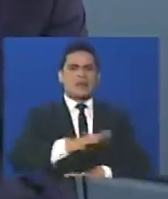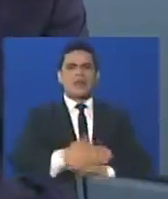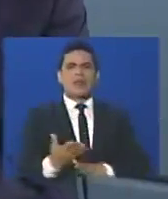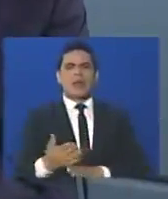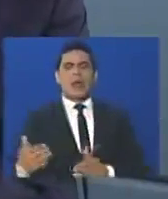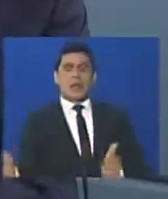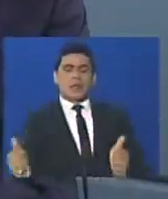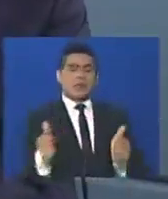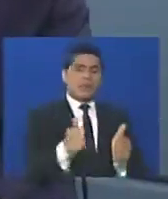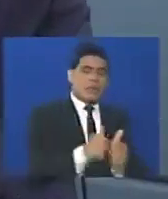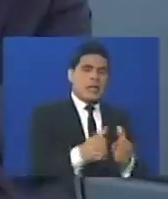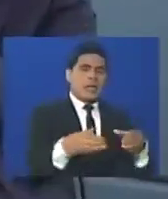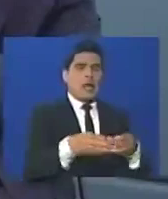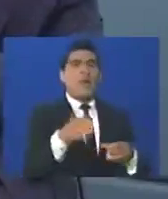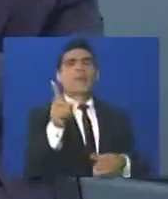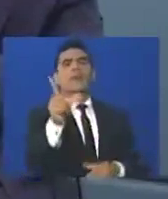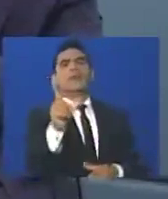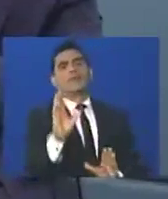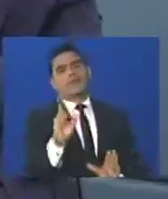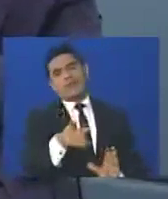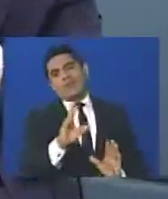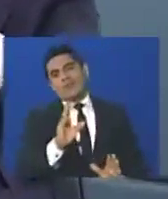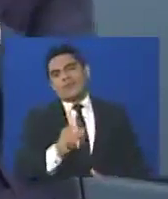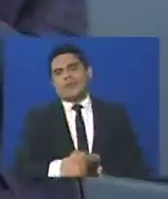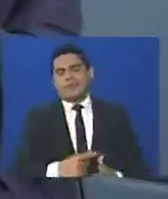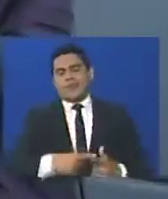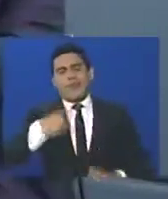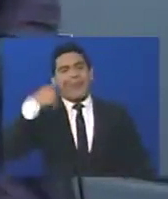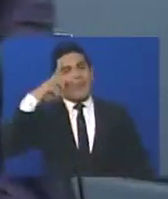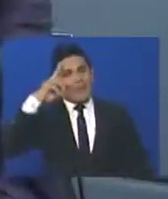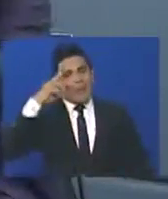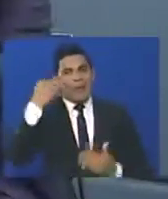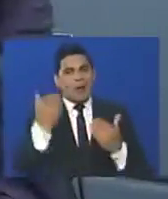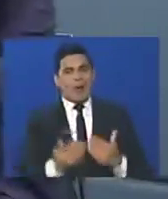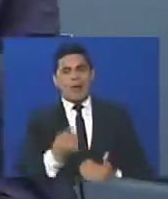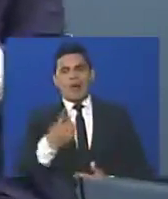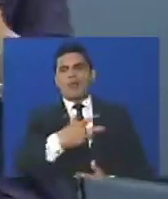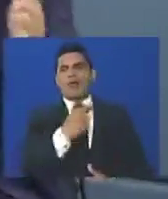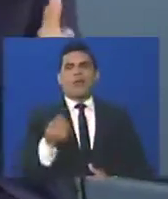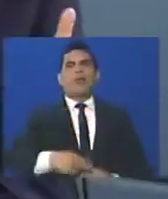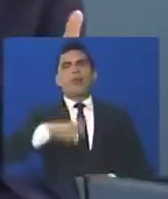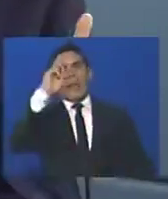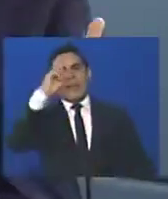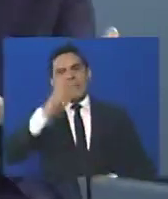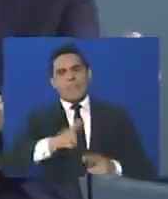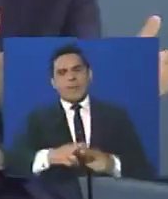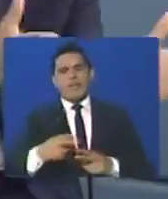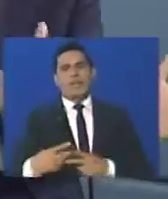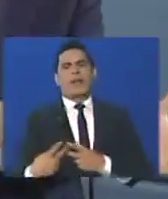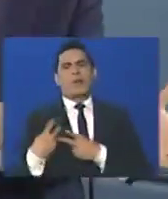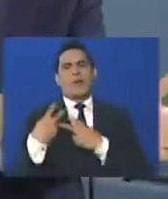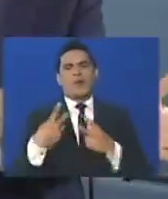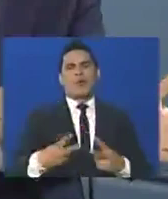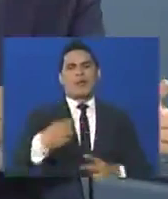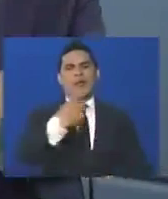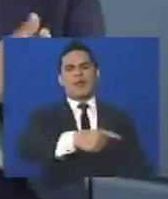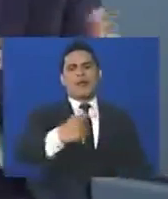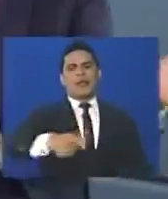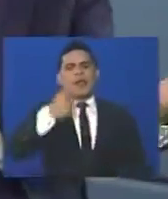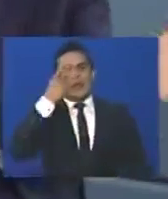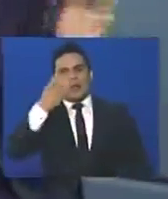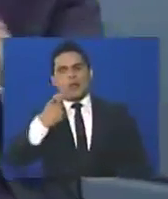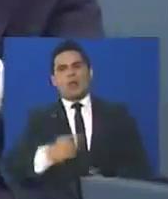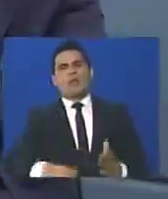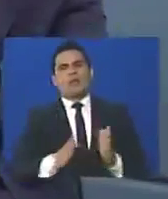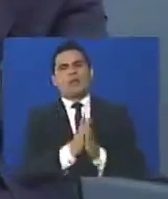cercanía con el partido de gobierno. Entonces, estos señores están desconociendo la voluntad de los pobladores de San Diego, al